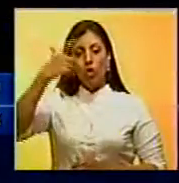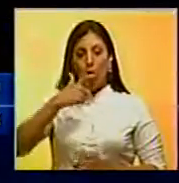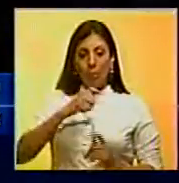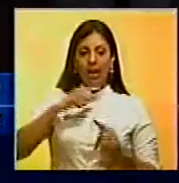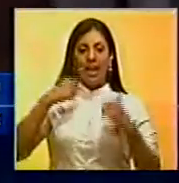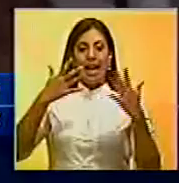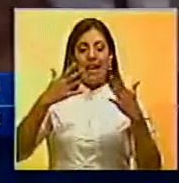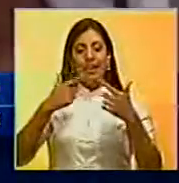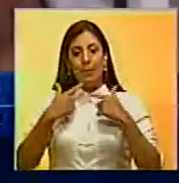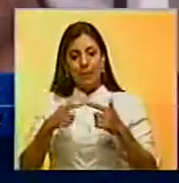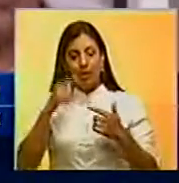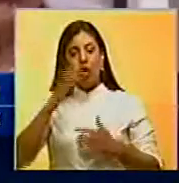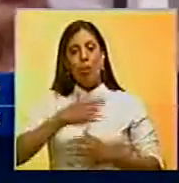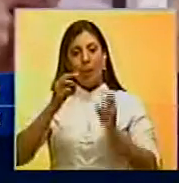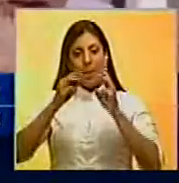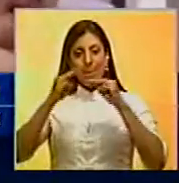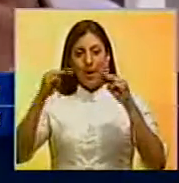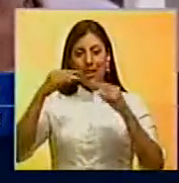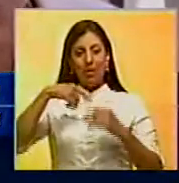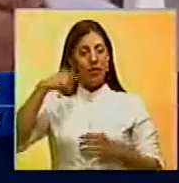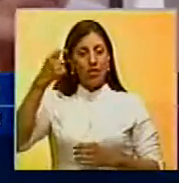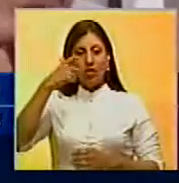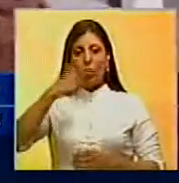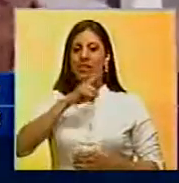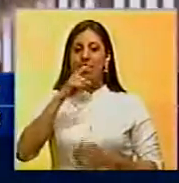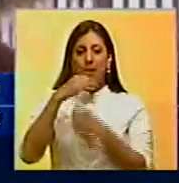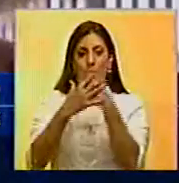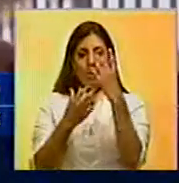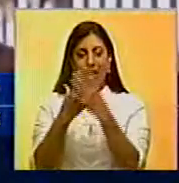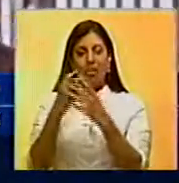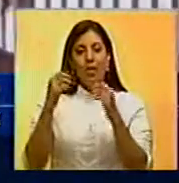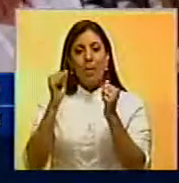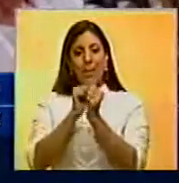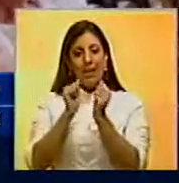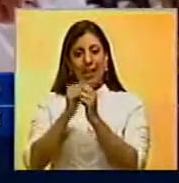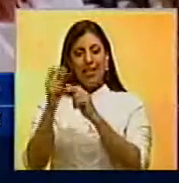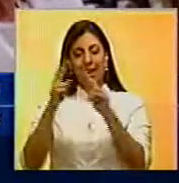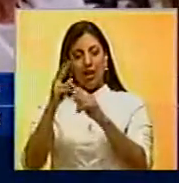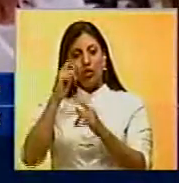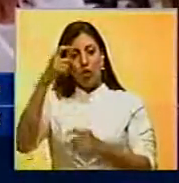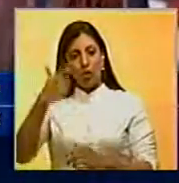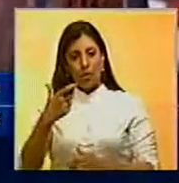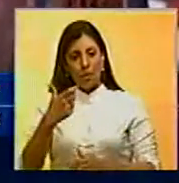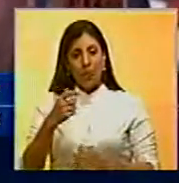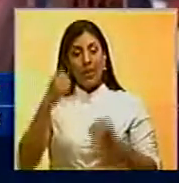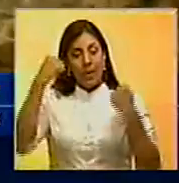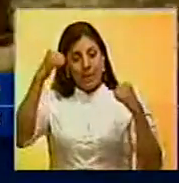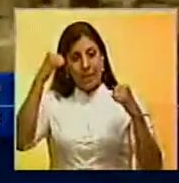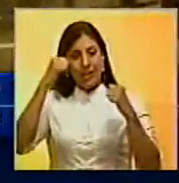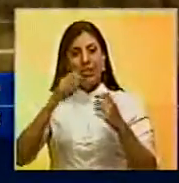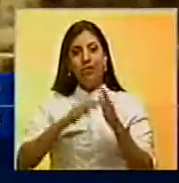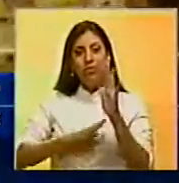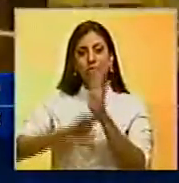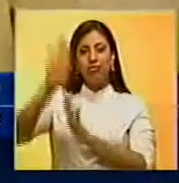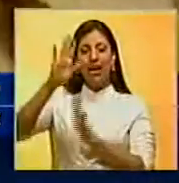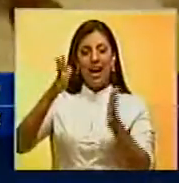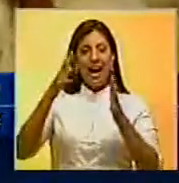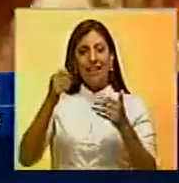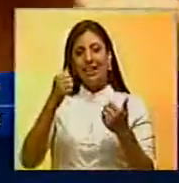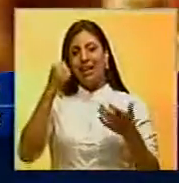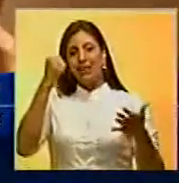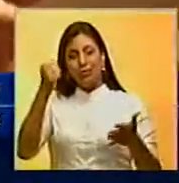caída del boxeador panameño Roberto Manos de Piedra Durán y su relación con Ray Arcel, el entrenador que lo llevaría a ganar